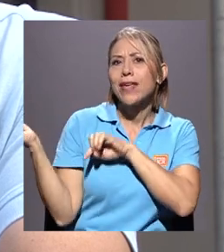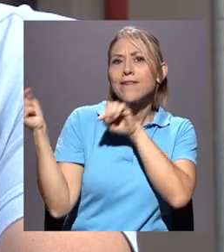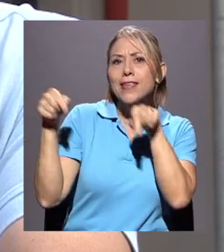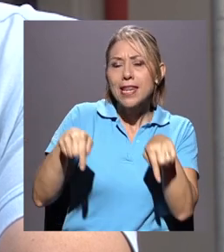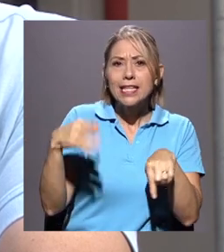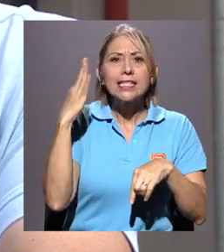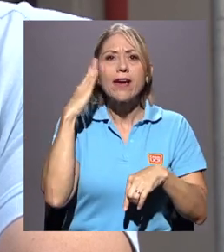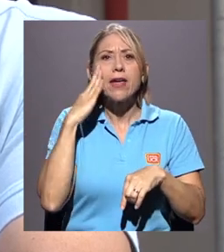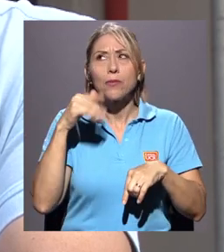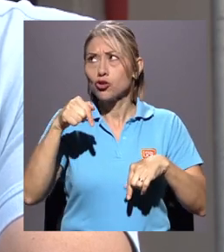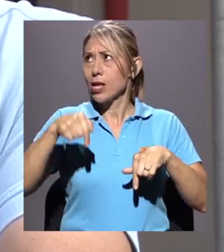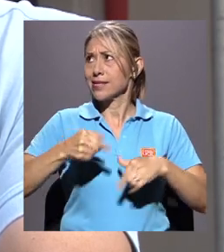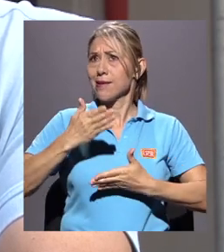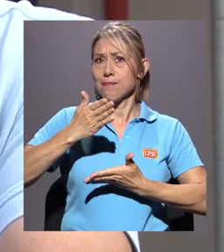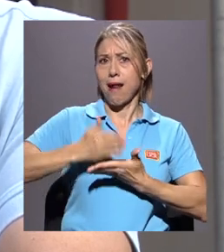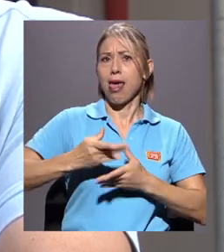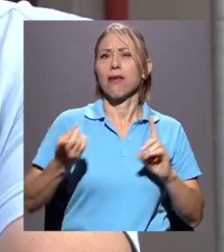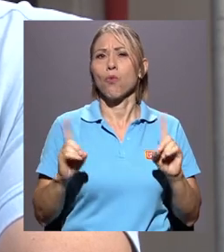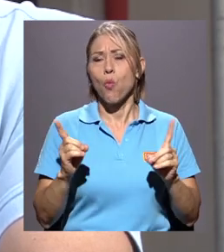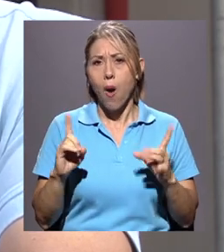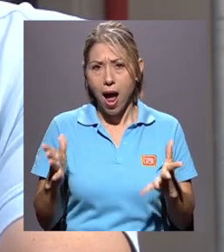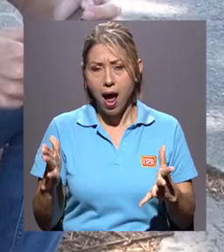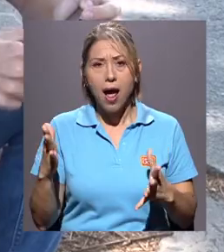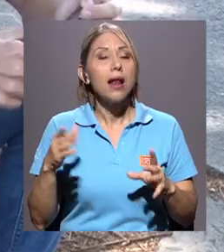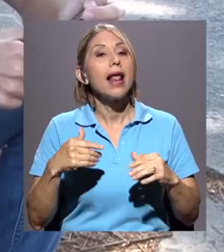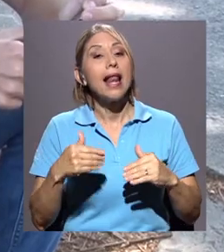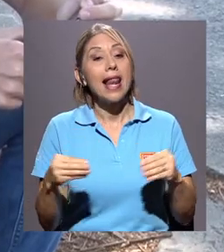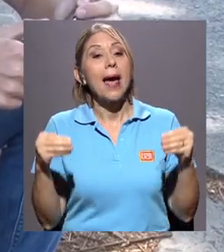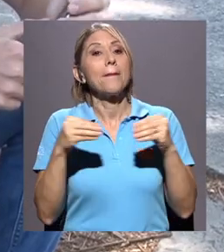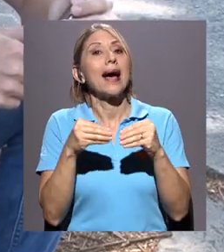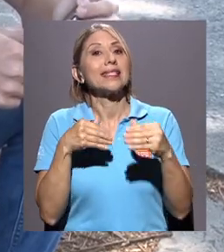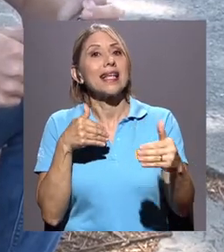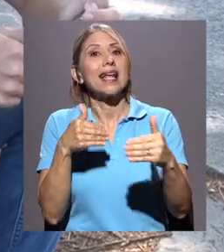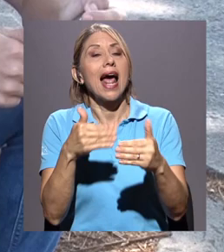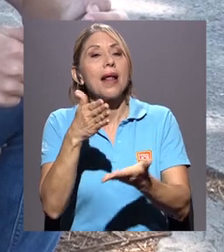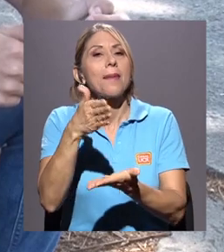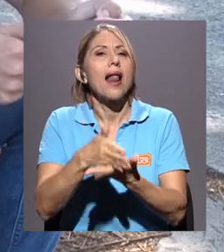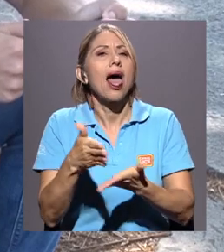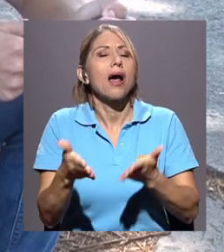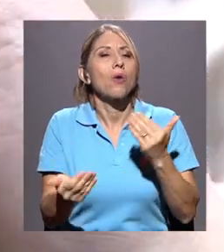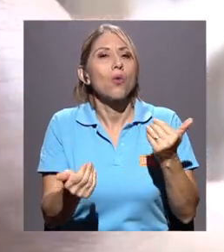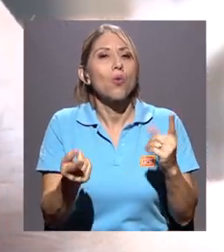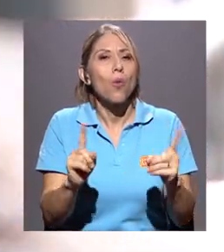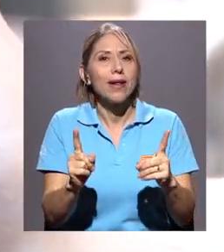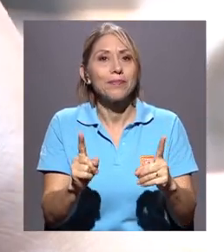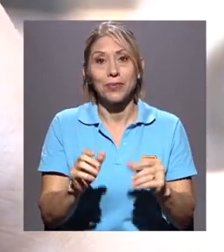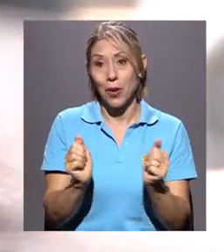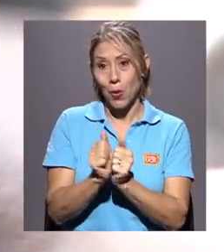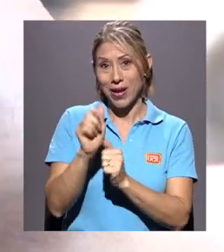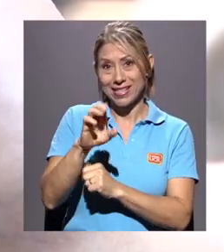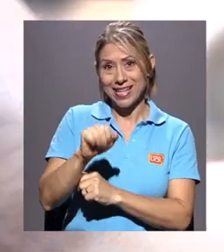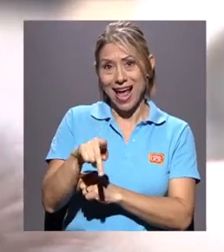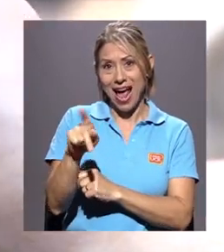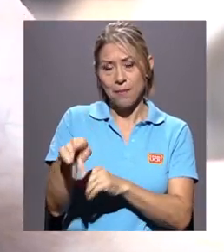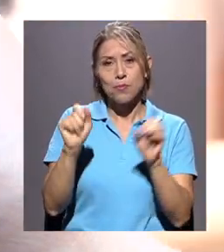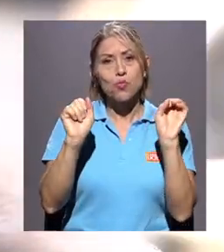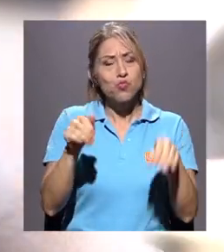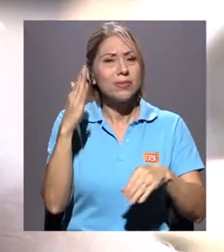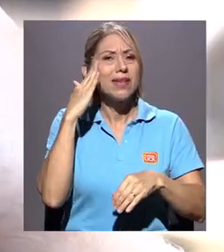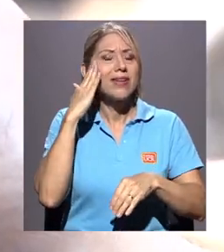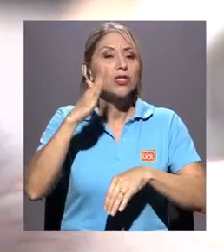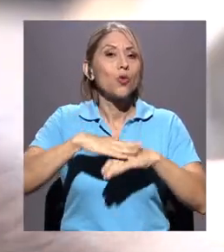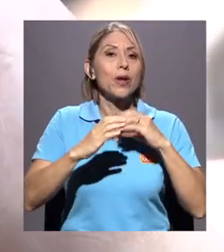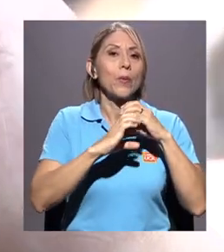estoy? ¿Cuál es la parada más cercana? Con esta app, además de consultar las rutas